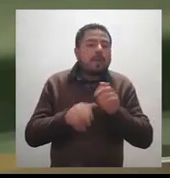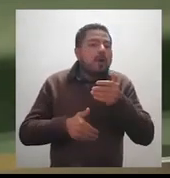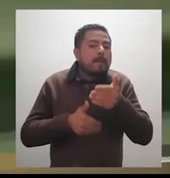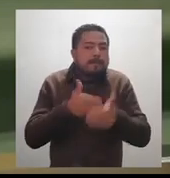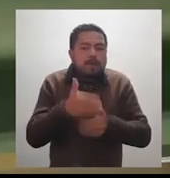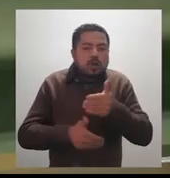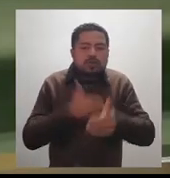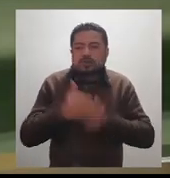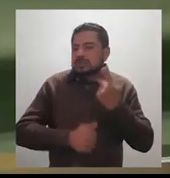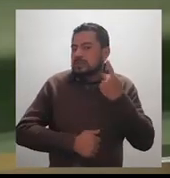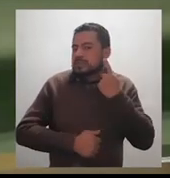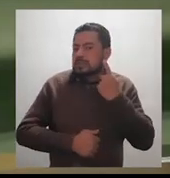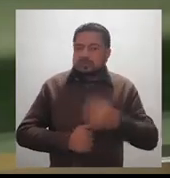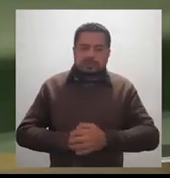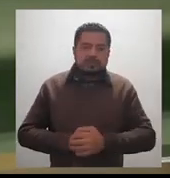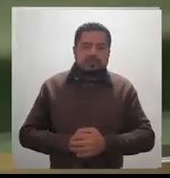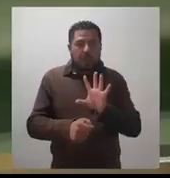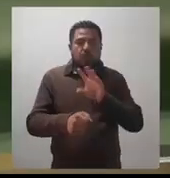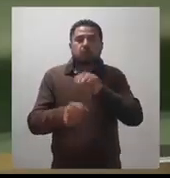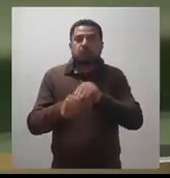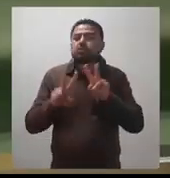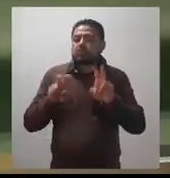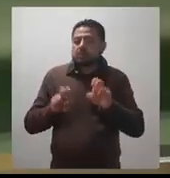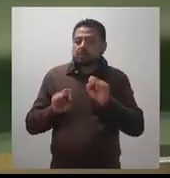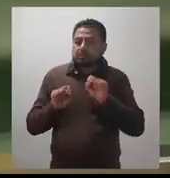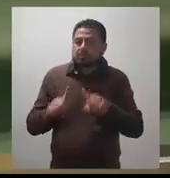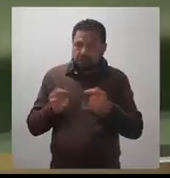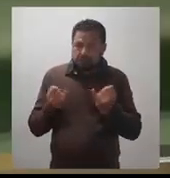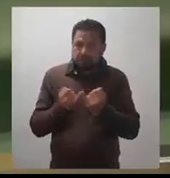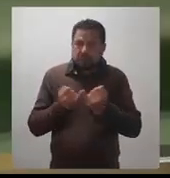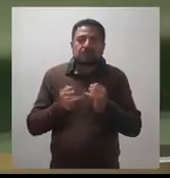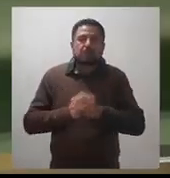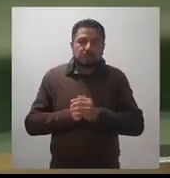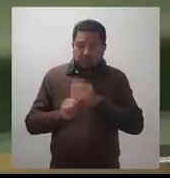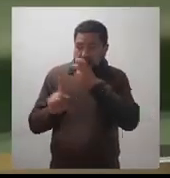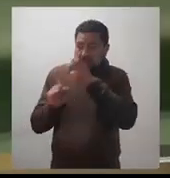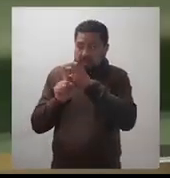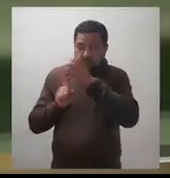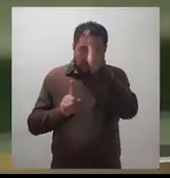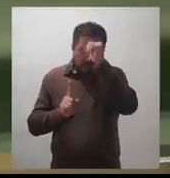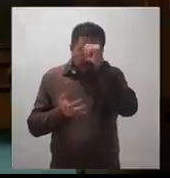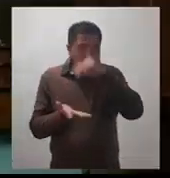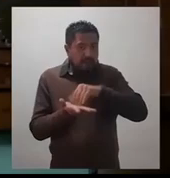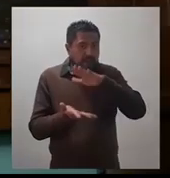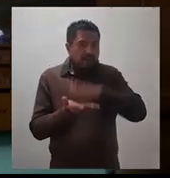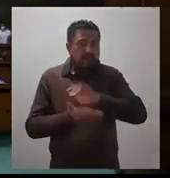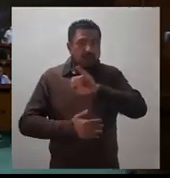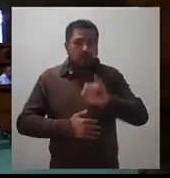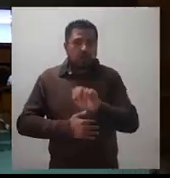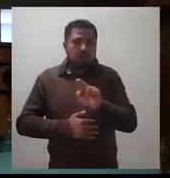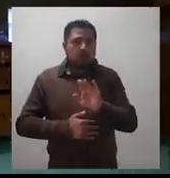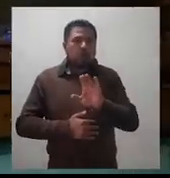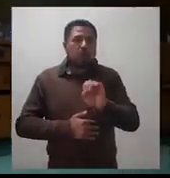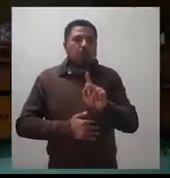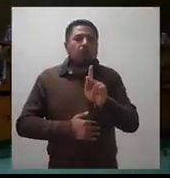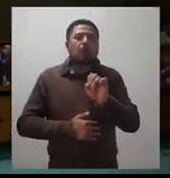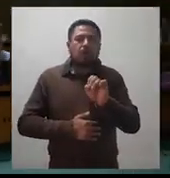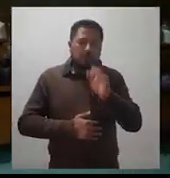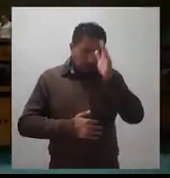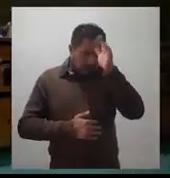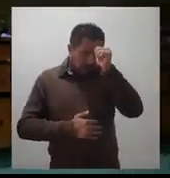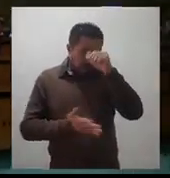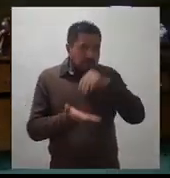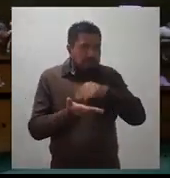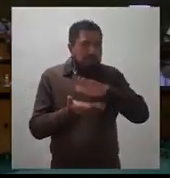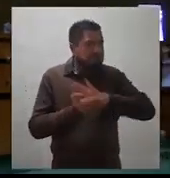en el proceso legislativo. Este acuerdo, propuesto por la Junta de Coordinación Política, fue aprobado por unanimidad